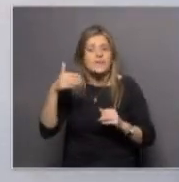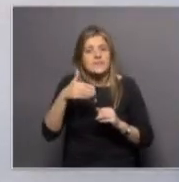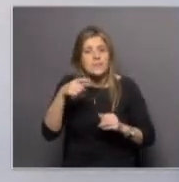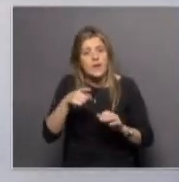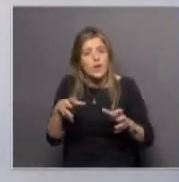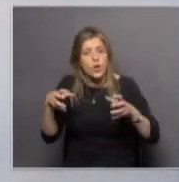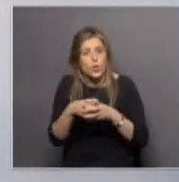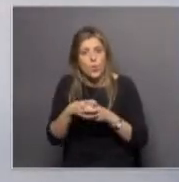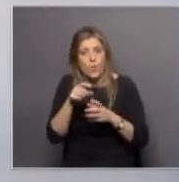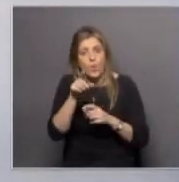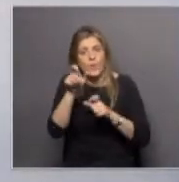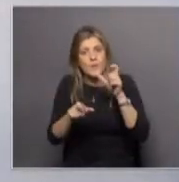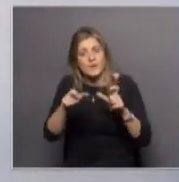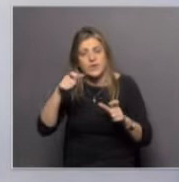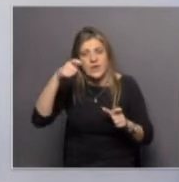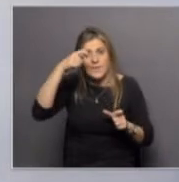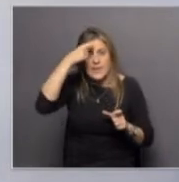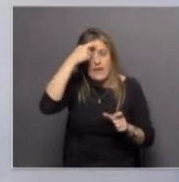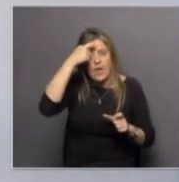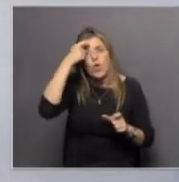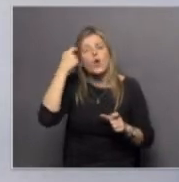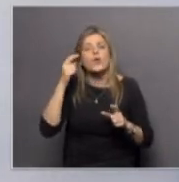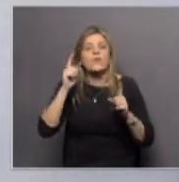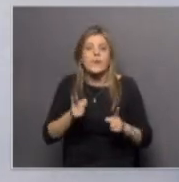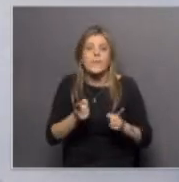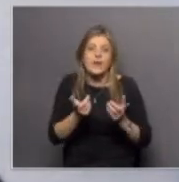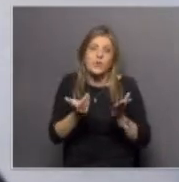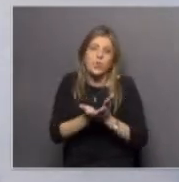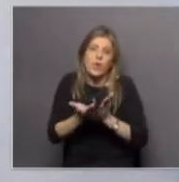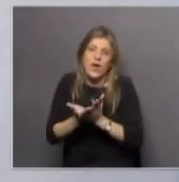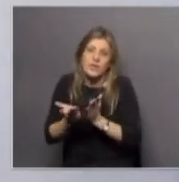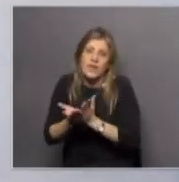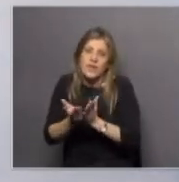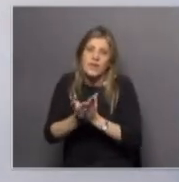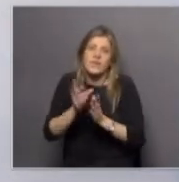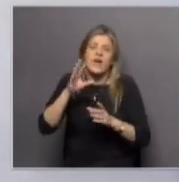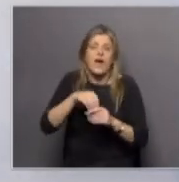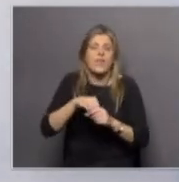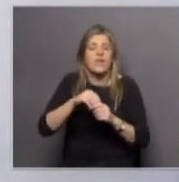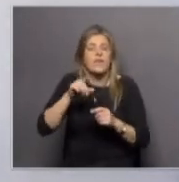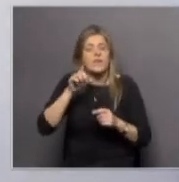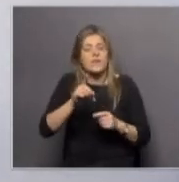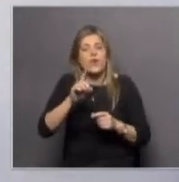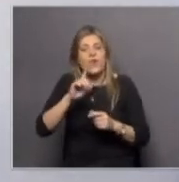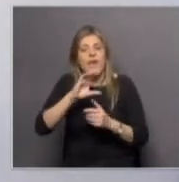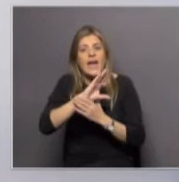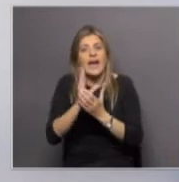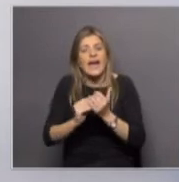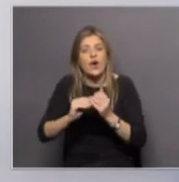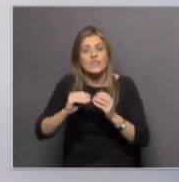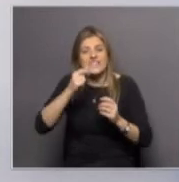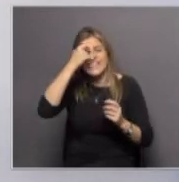un grupo de investigadores y estudiantes de PEDESIVA Geosciencias en un